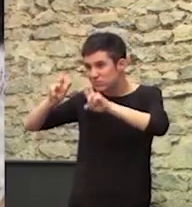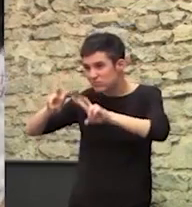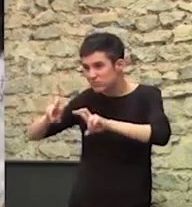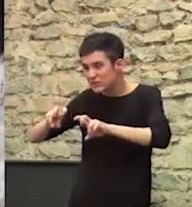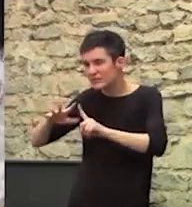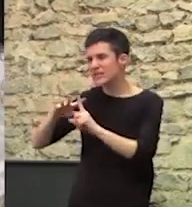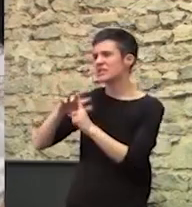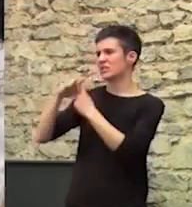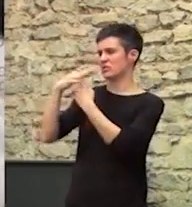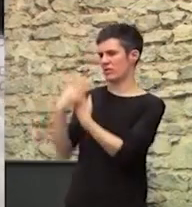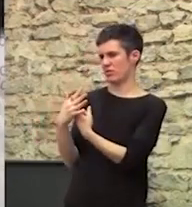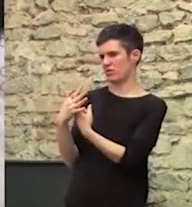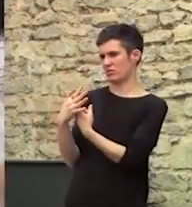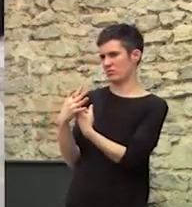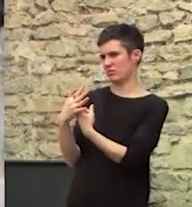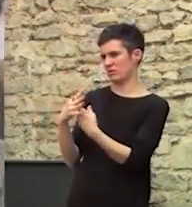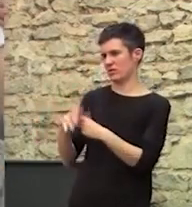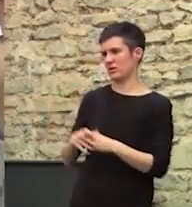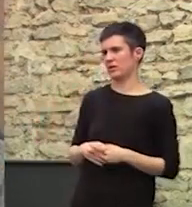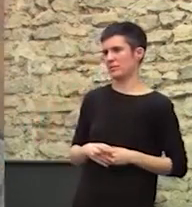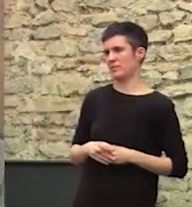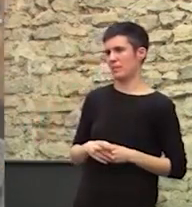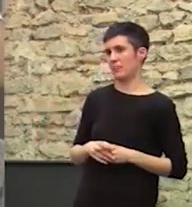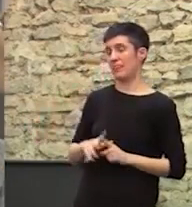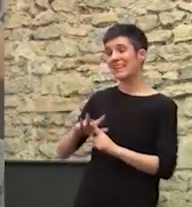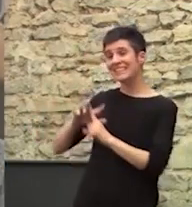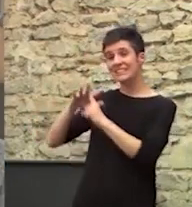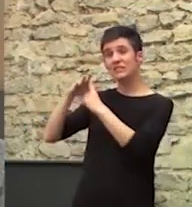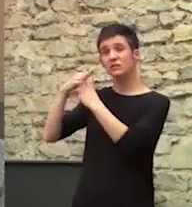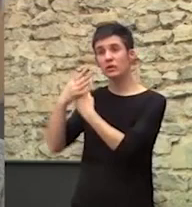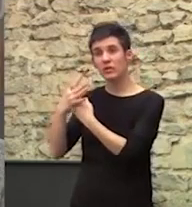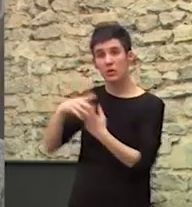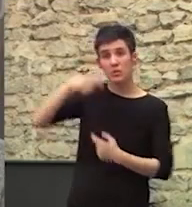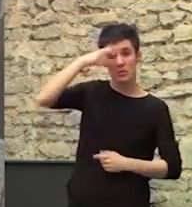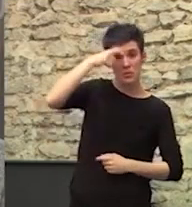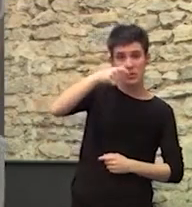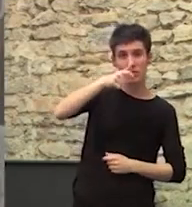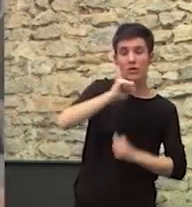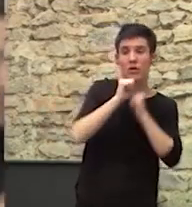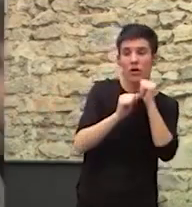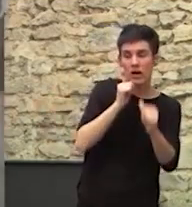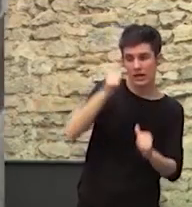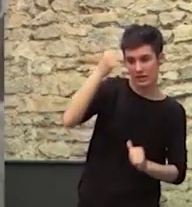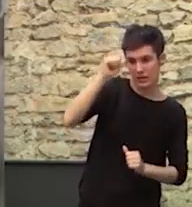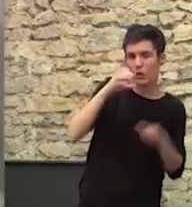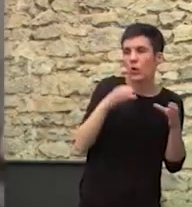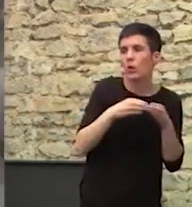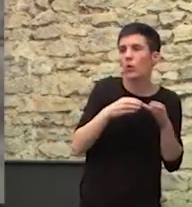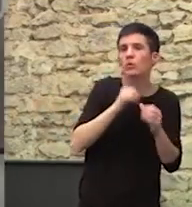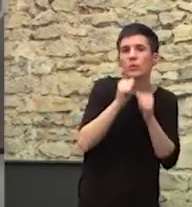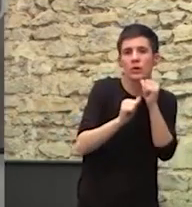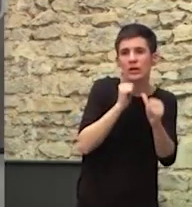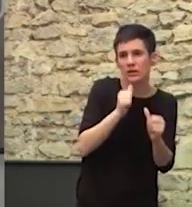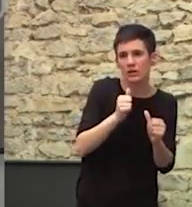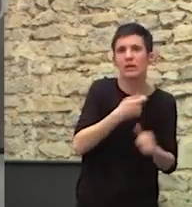La situación De la La situación del pueblo gitano De la comunidad gitana En España sobre